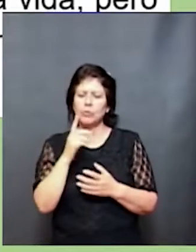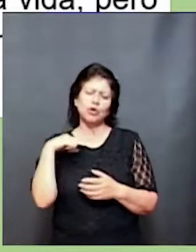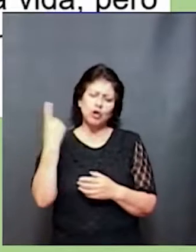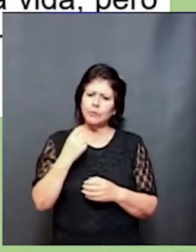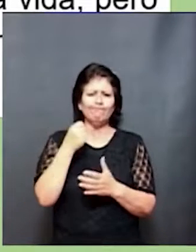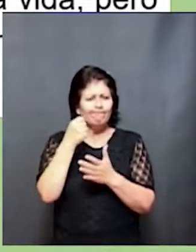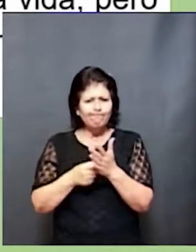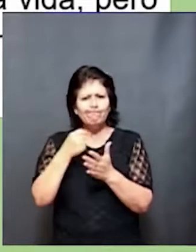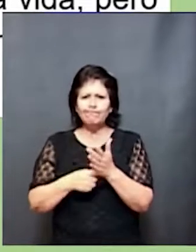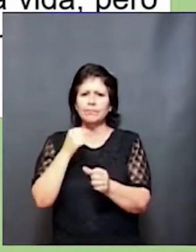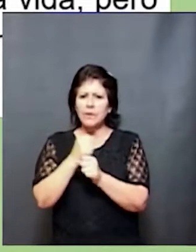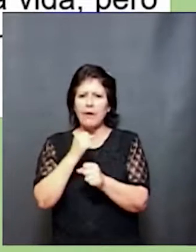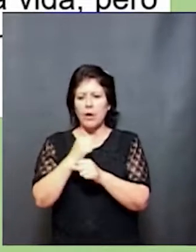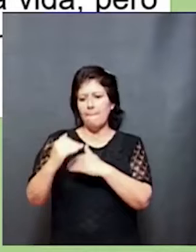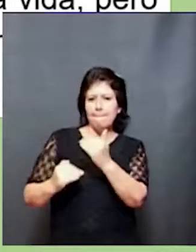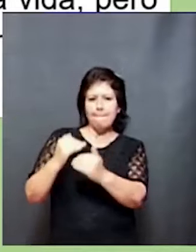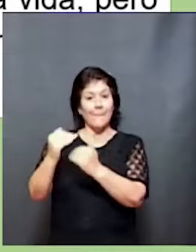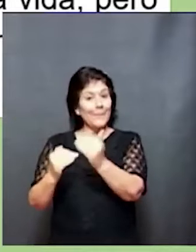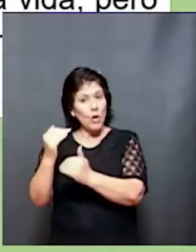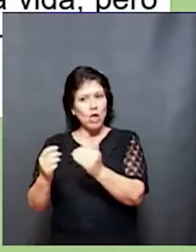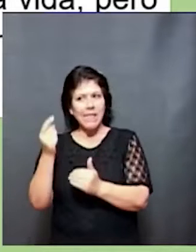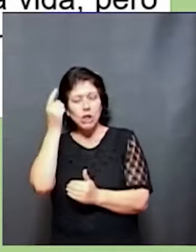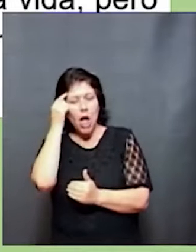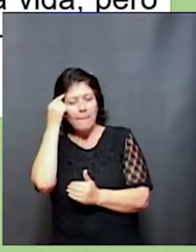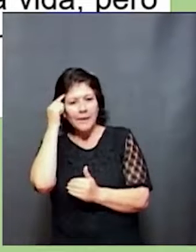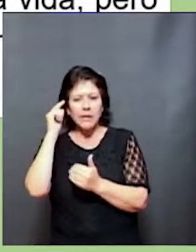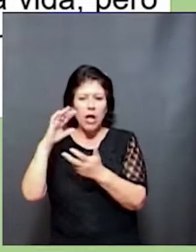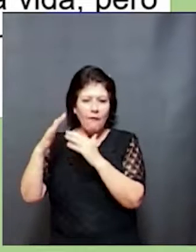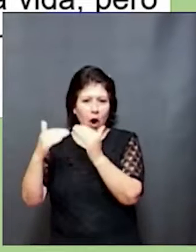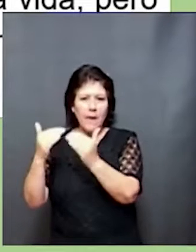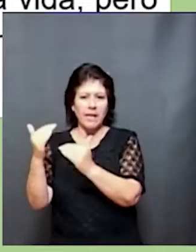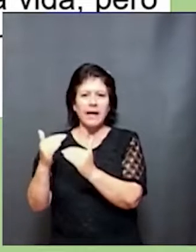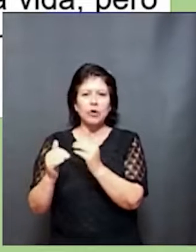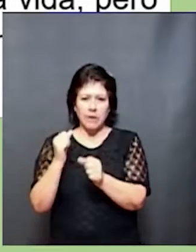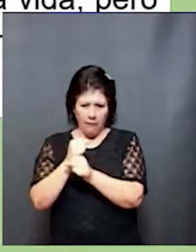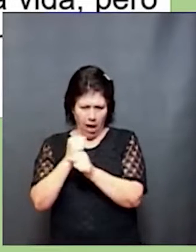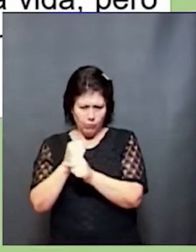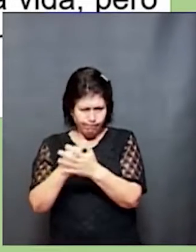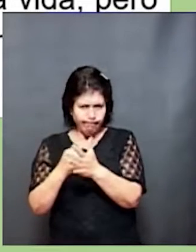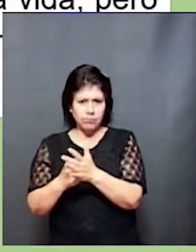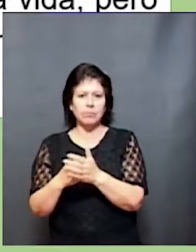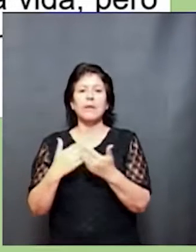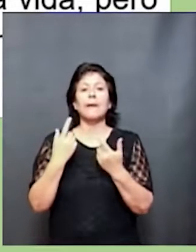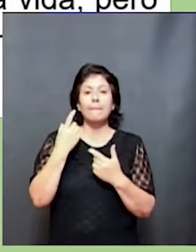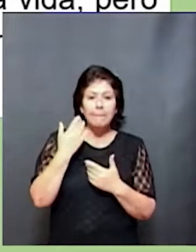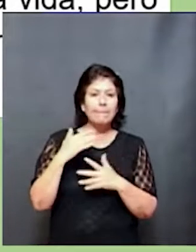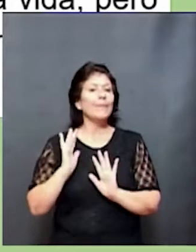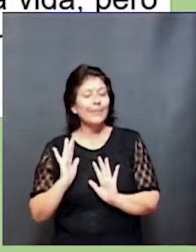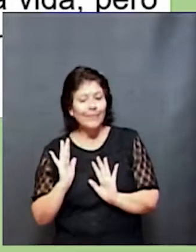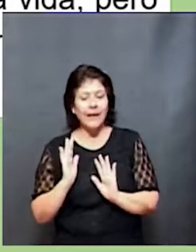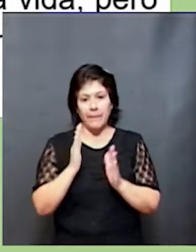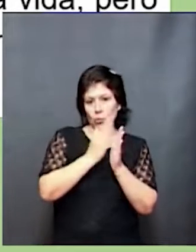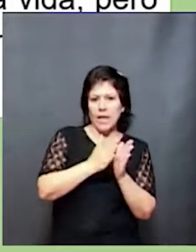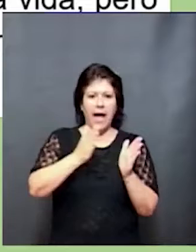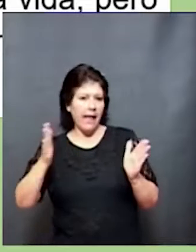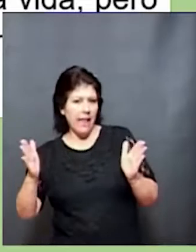en ese proceso de neurodesarrollo, de crecimiento del cerebro y de las conexiones, pero tenemos una etapa de nuestra